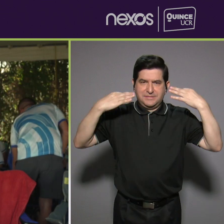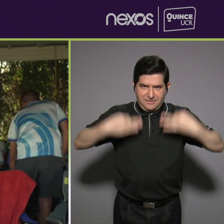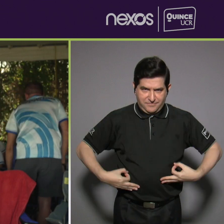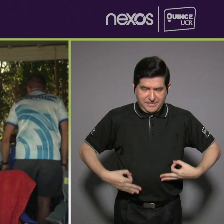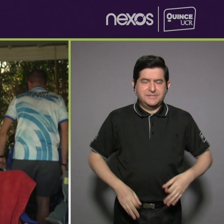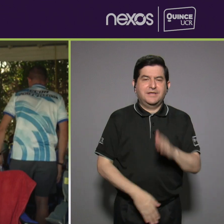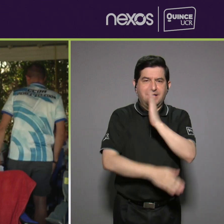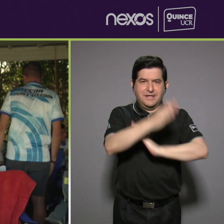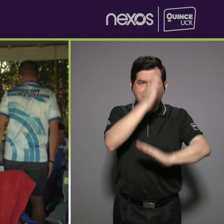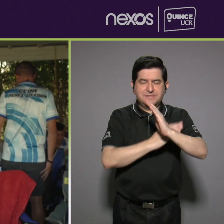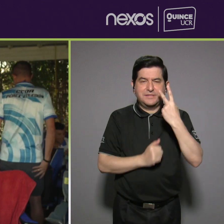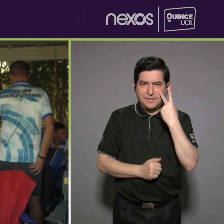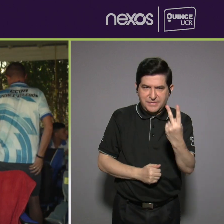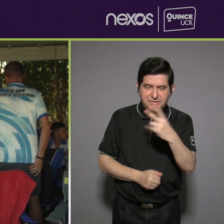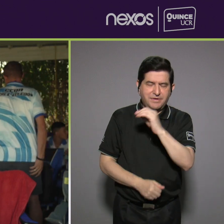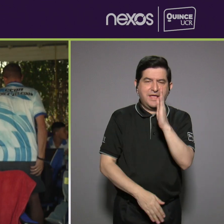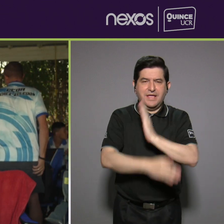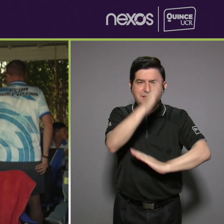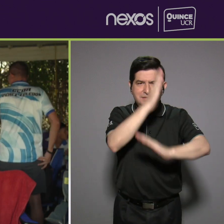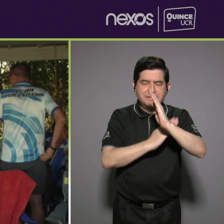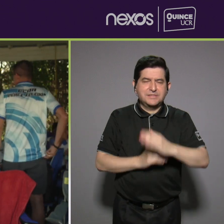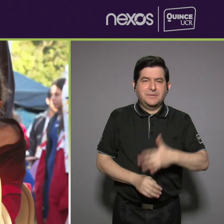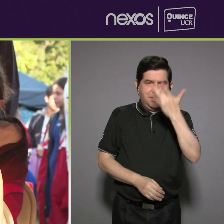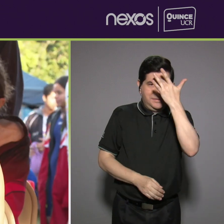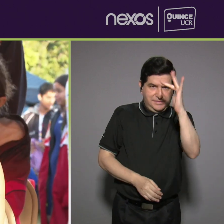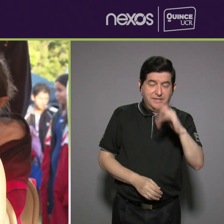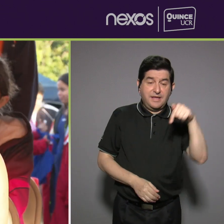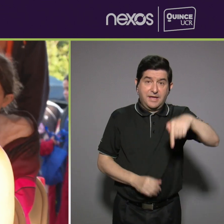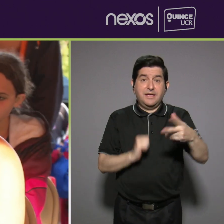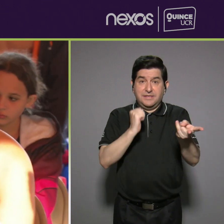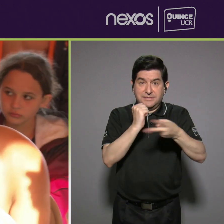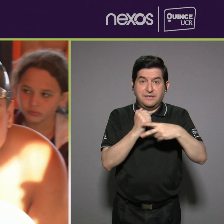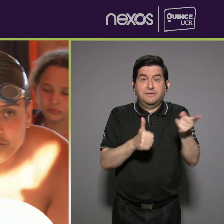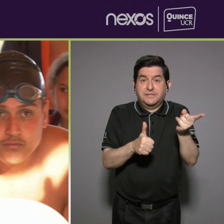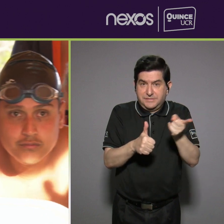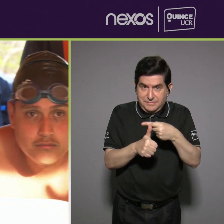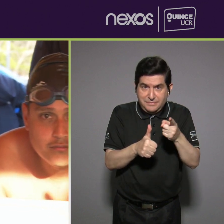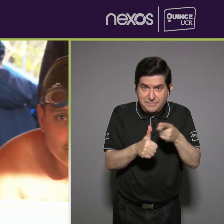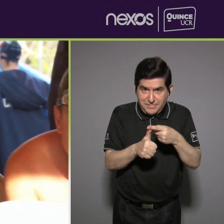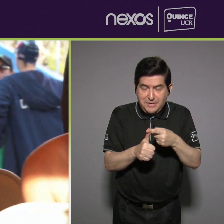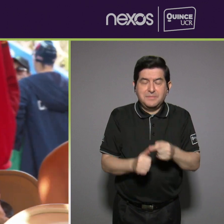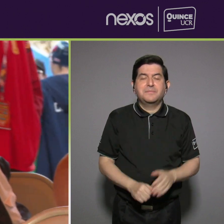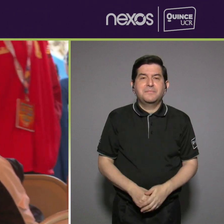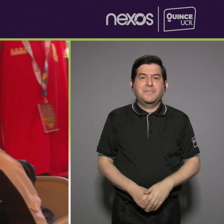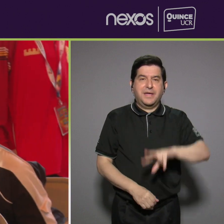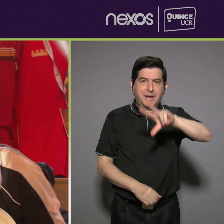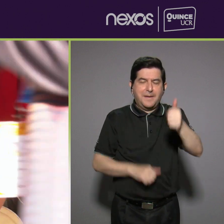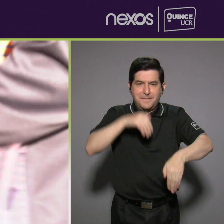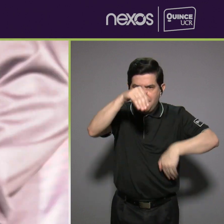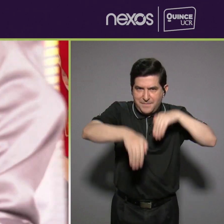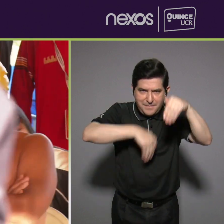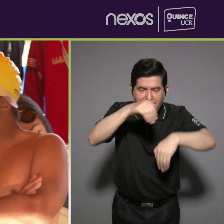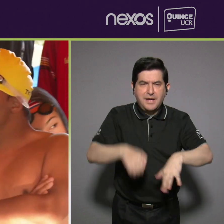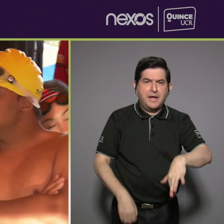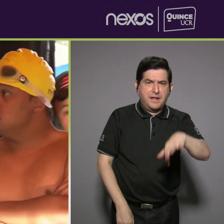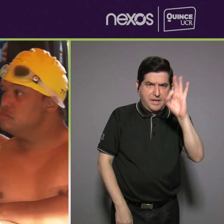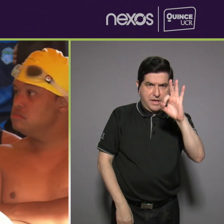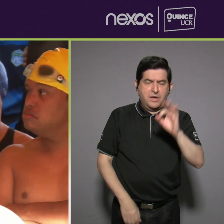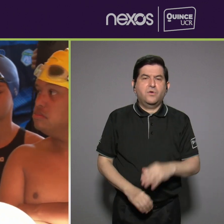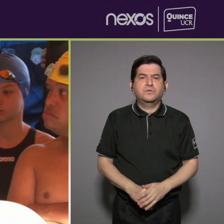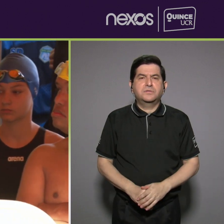discapacidad visual y la discapacidad intelectual. Que en este torneo, en esta primera edición de paranatación, vamos a encontrar